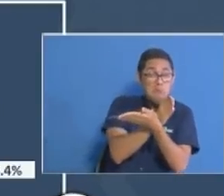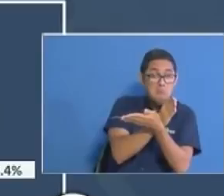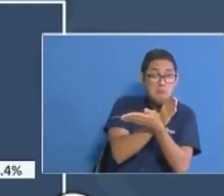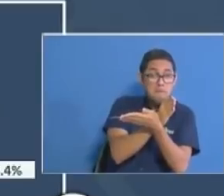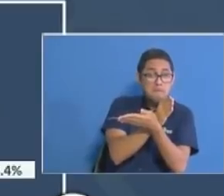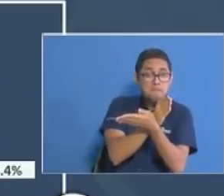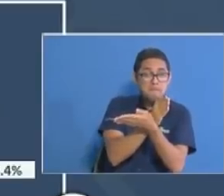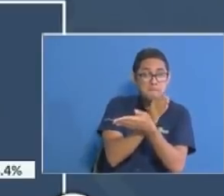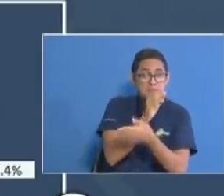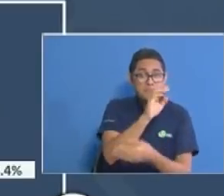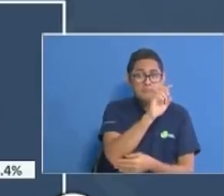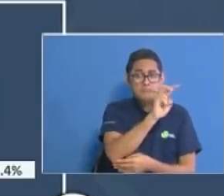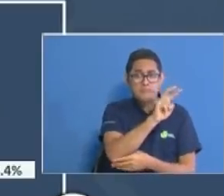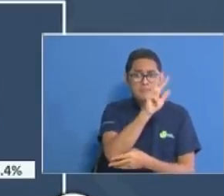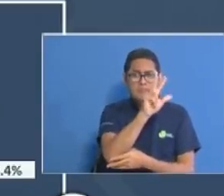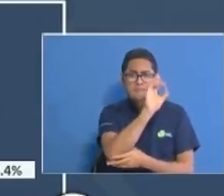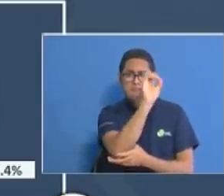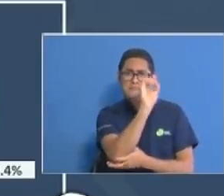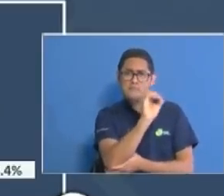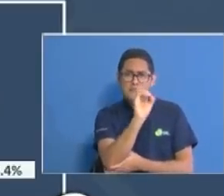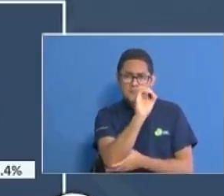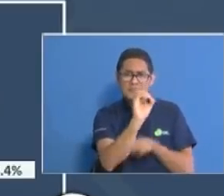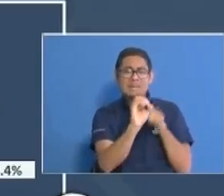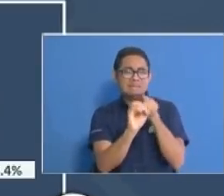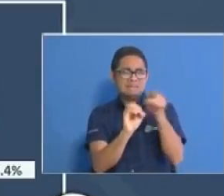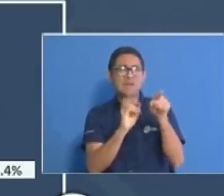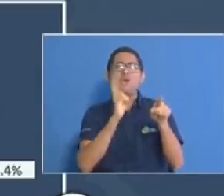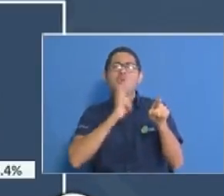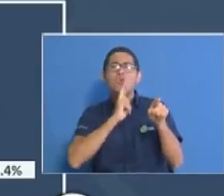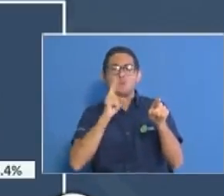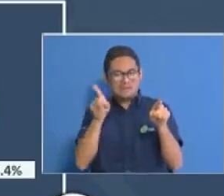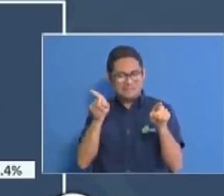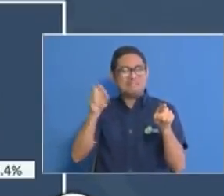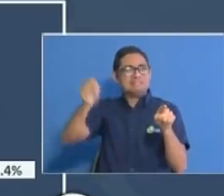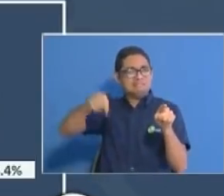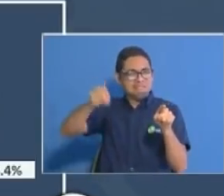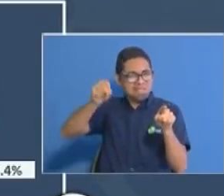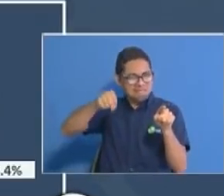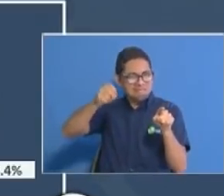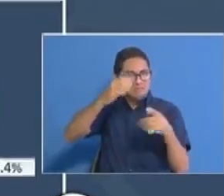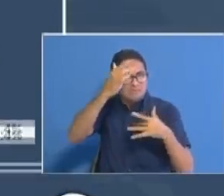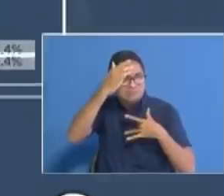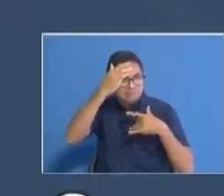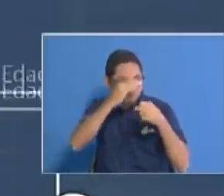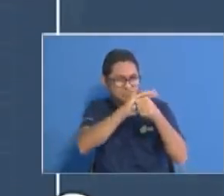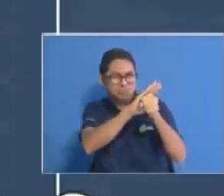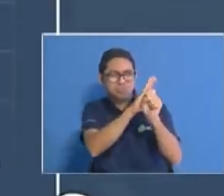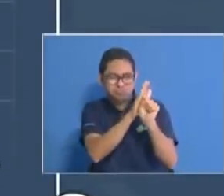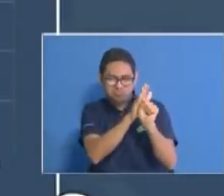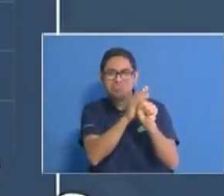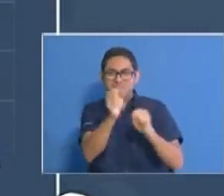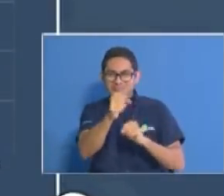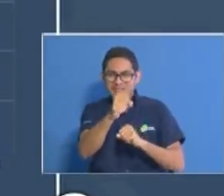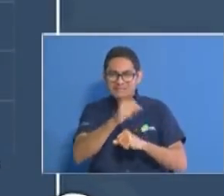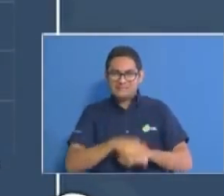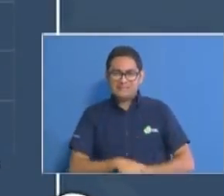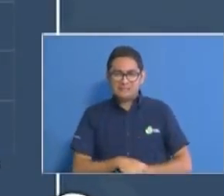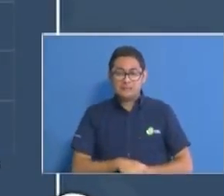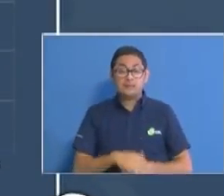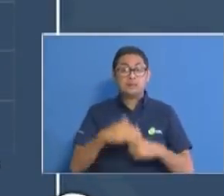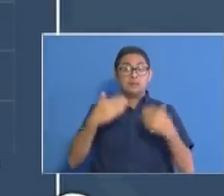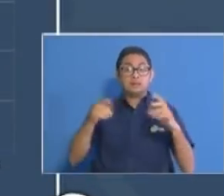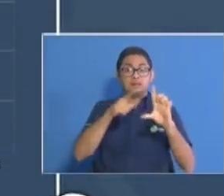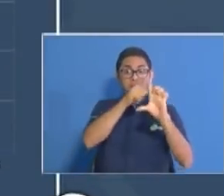a las pruebas positivas, 5.556. Hemos alcanzado 5